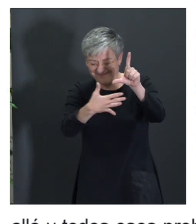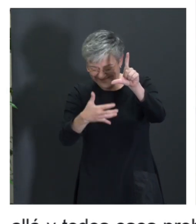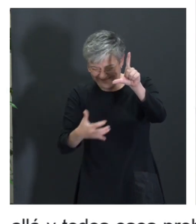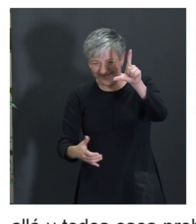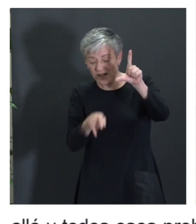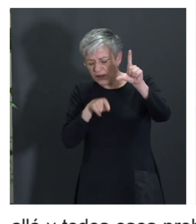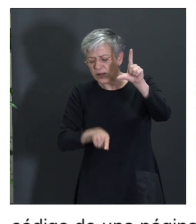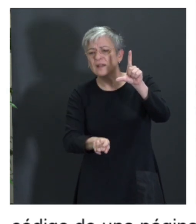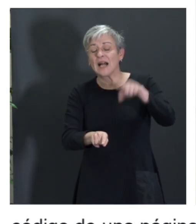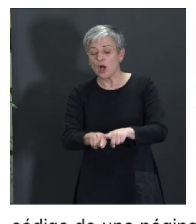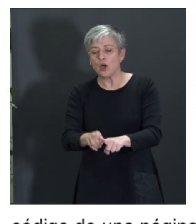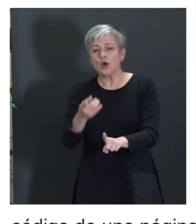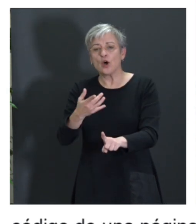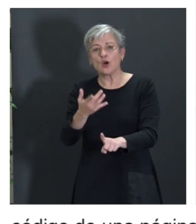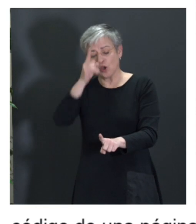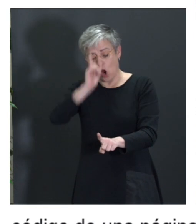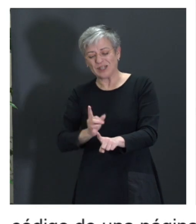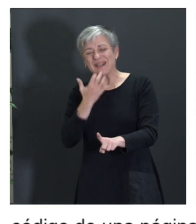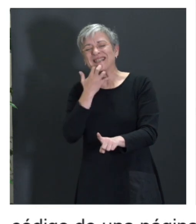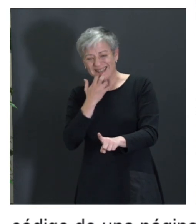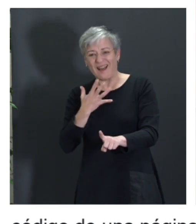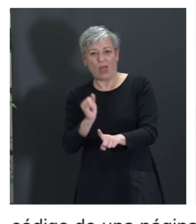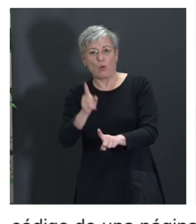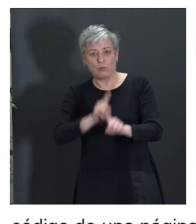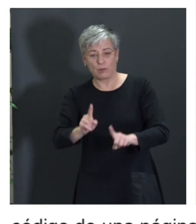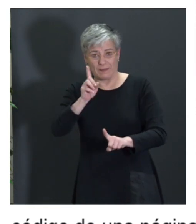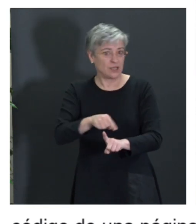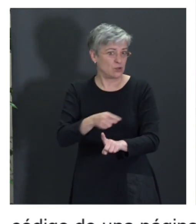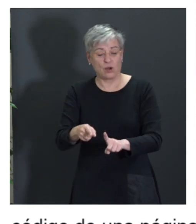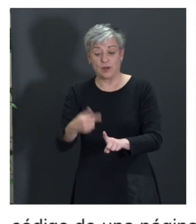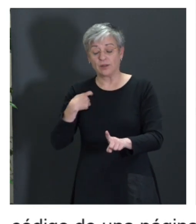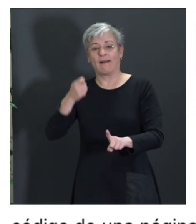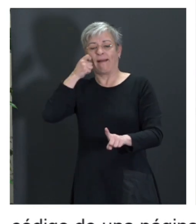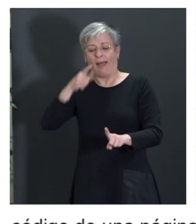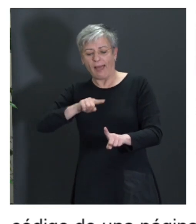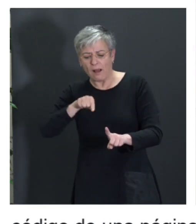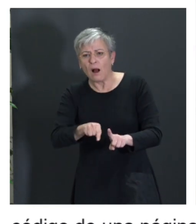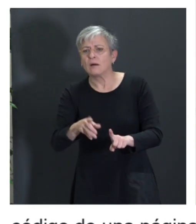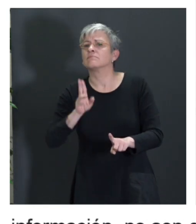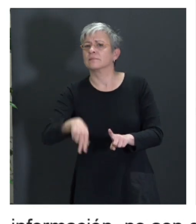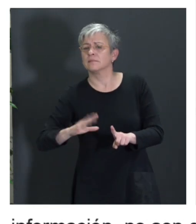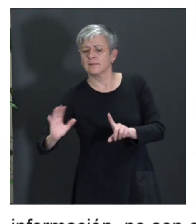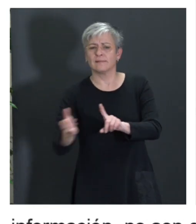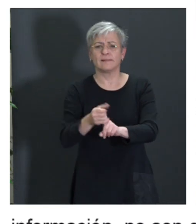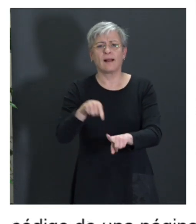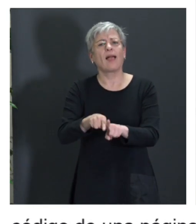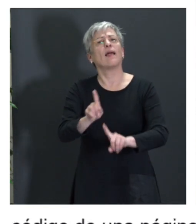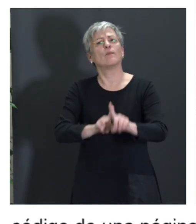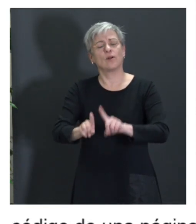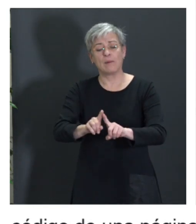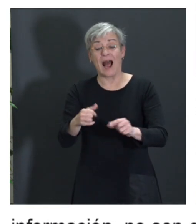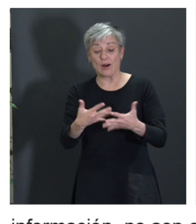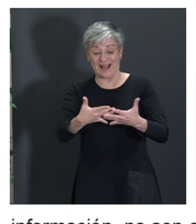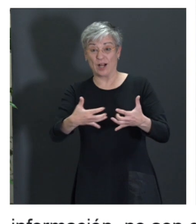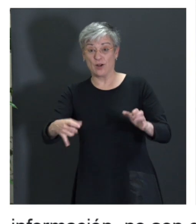averiguar que hay un problema, pues sean capaces de identificarlo. Y que cuando lo identifiquen, se puede interactuar con esas líneas de código